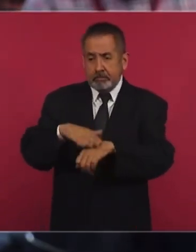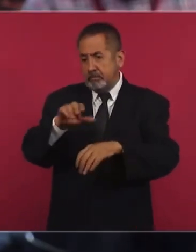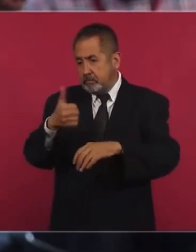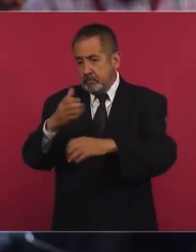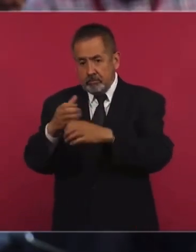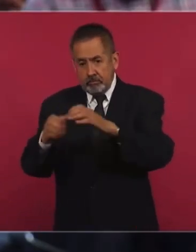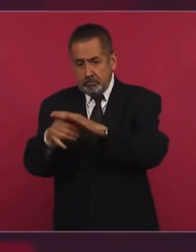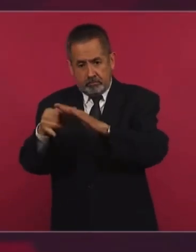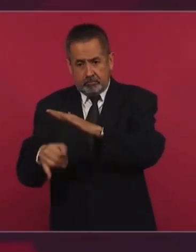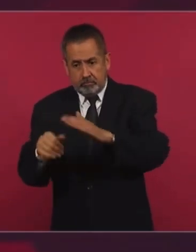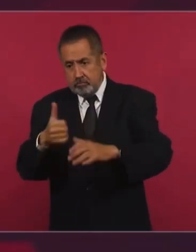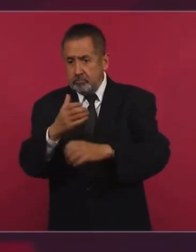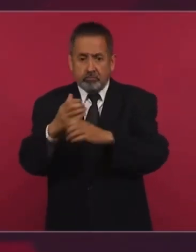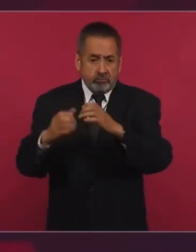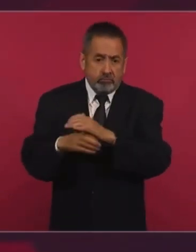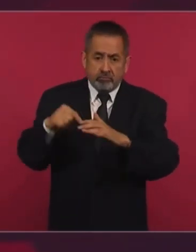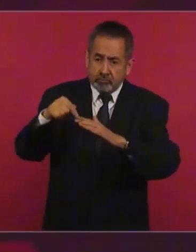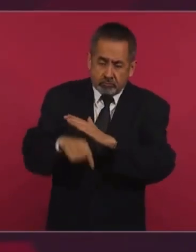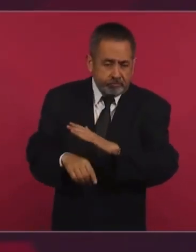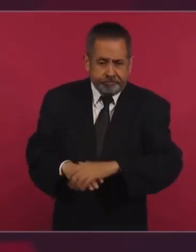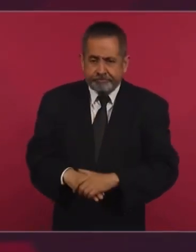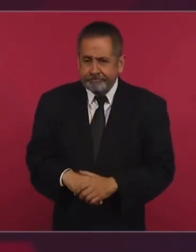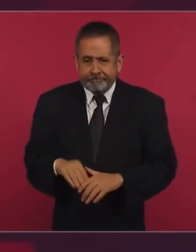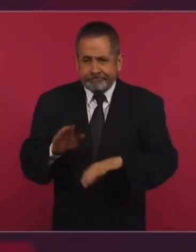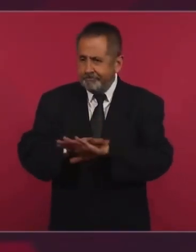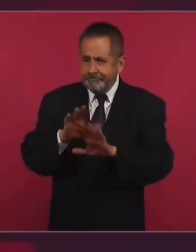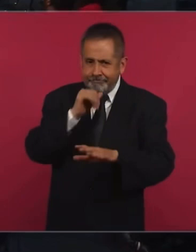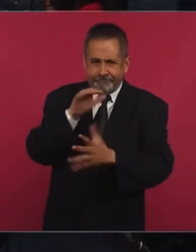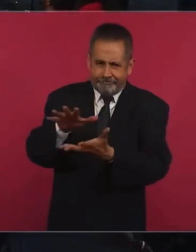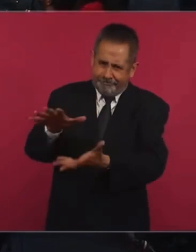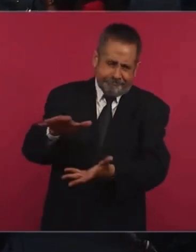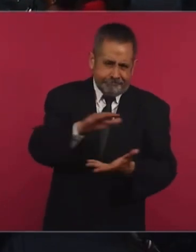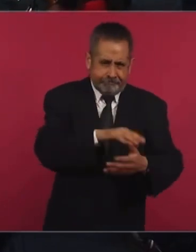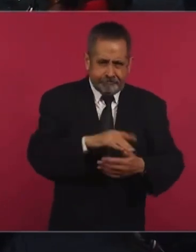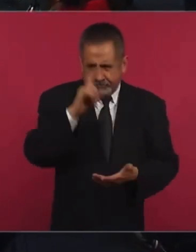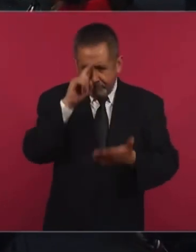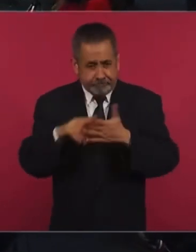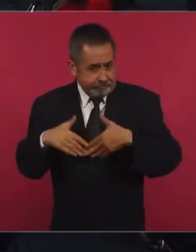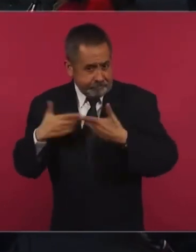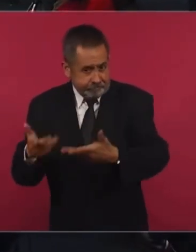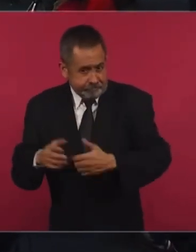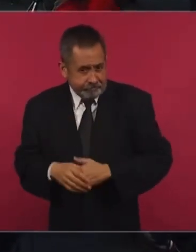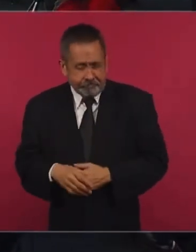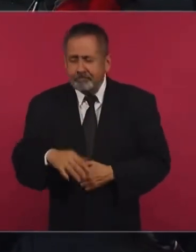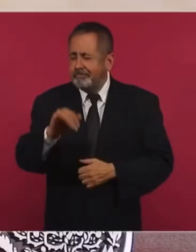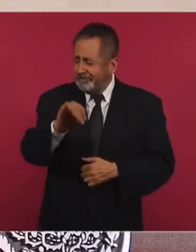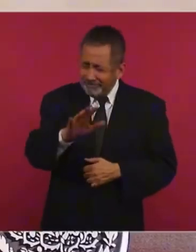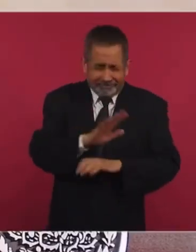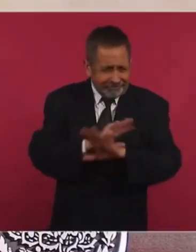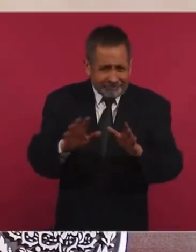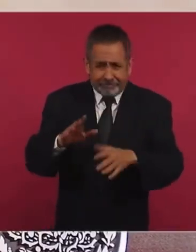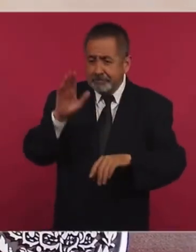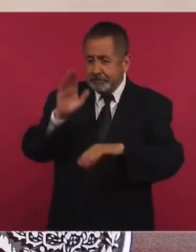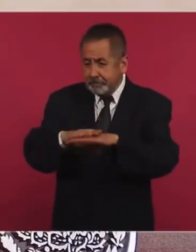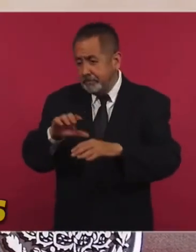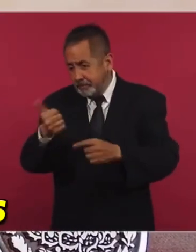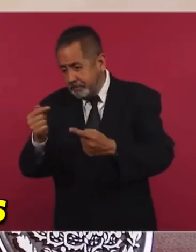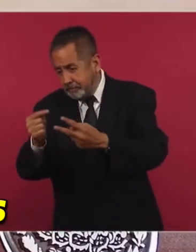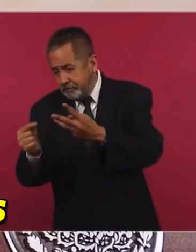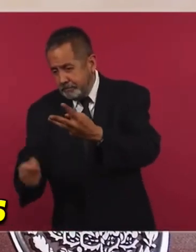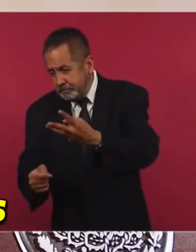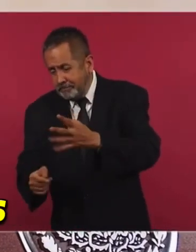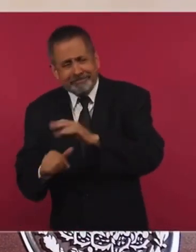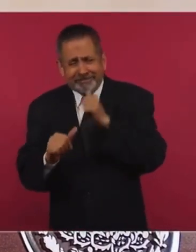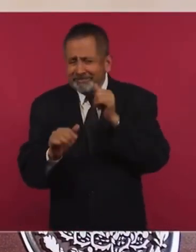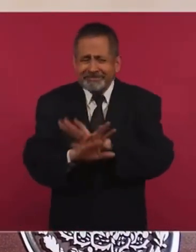Hasta ahora no se ha encontrado más. que diga no hay más y se le cree. No se ha encontrado más y todo es puras